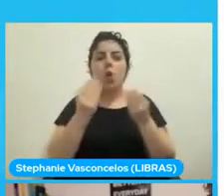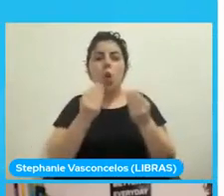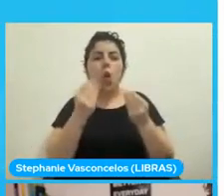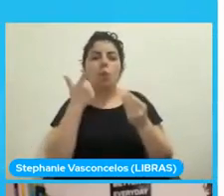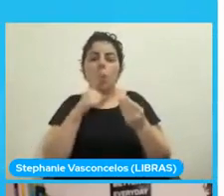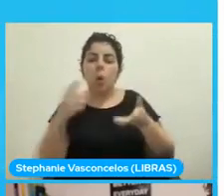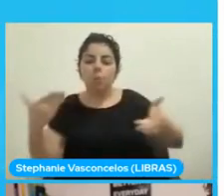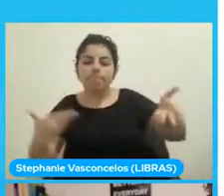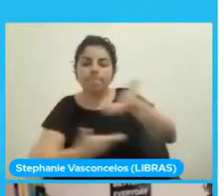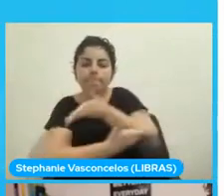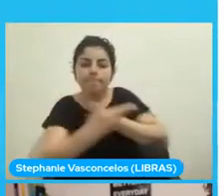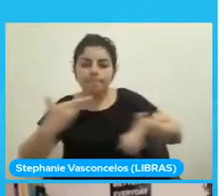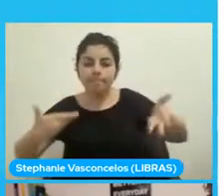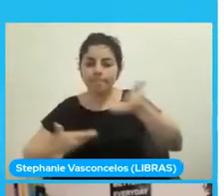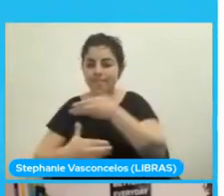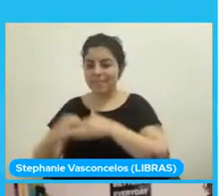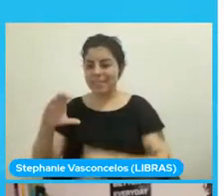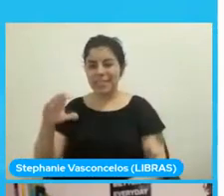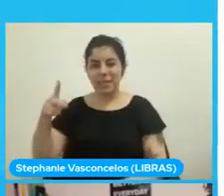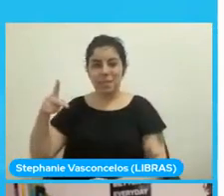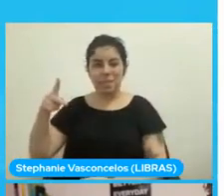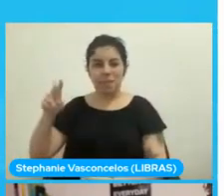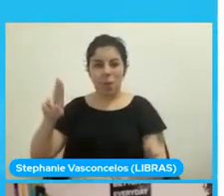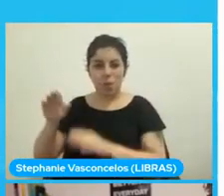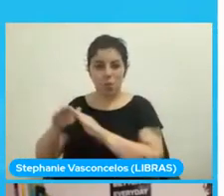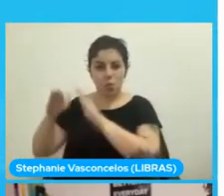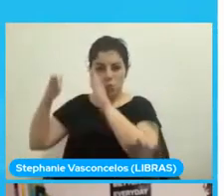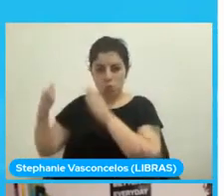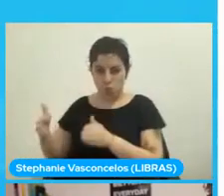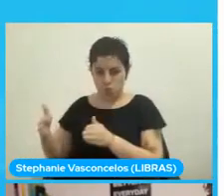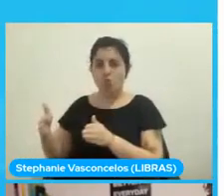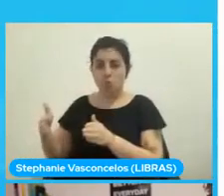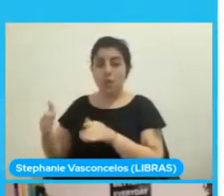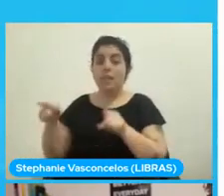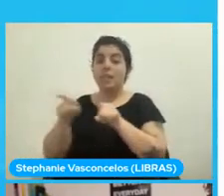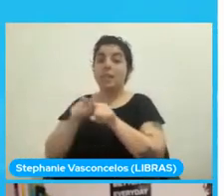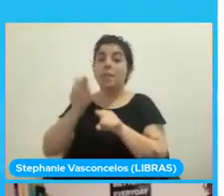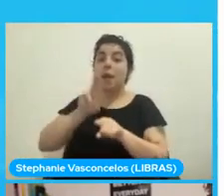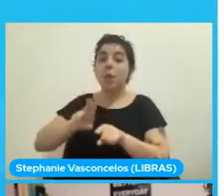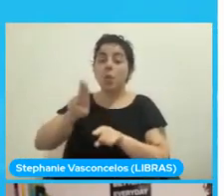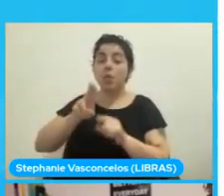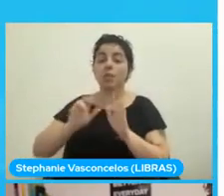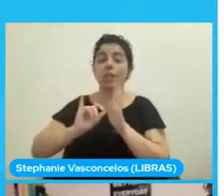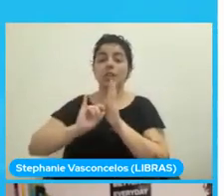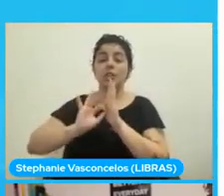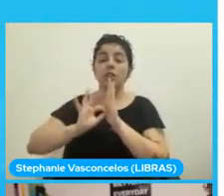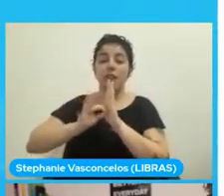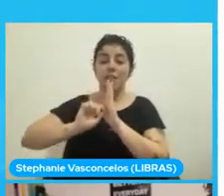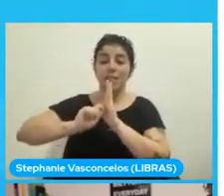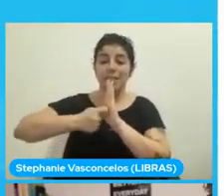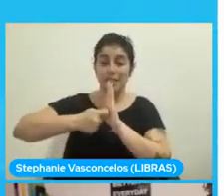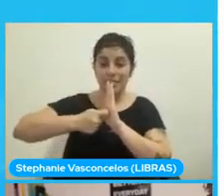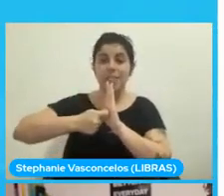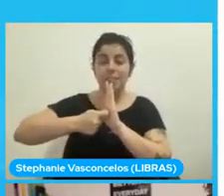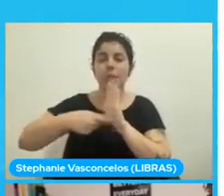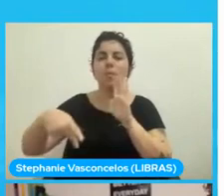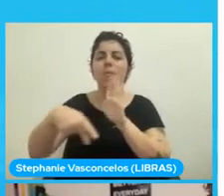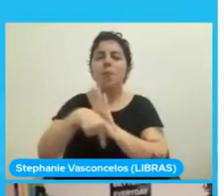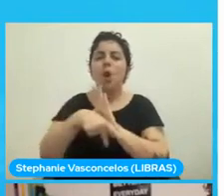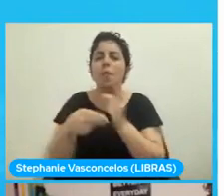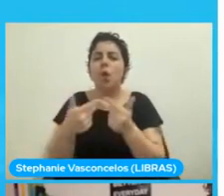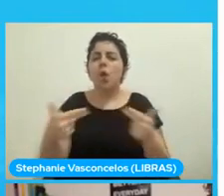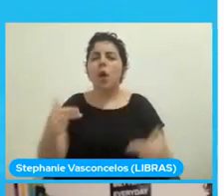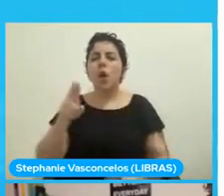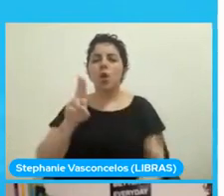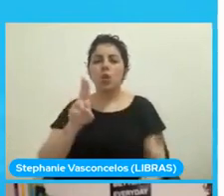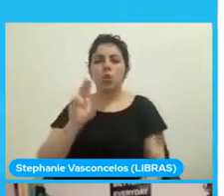pero al mismo tiempo utiliza JavaScript para las cuestiones que sean de UI, cuestiones que sean de